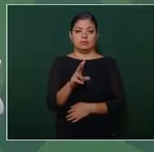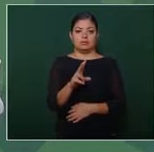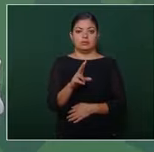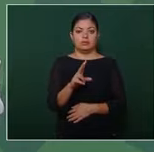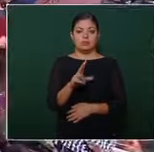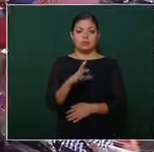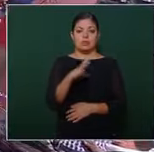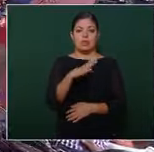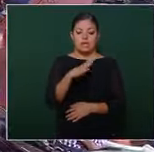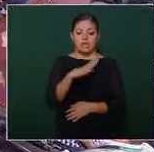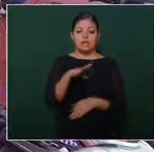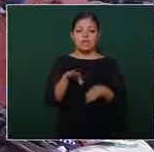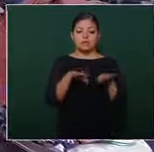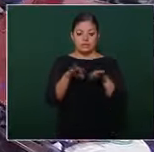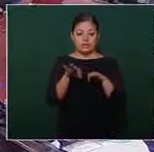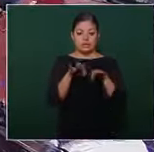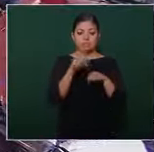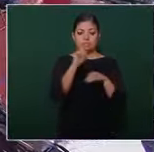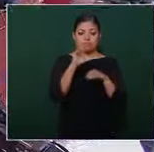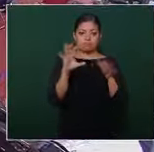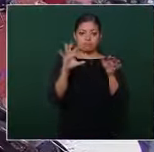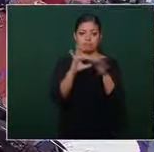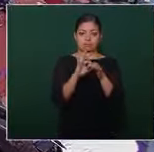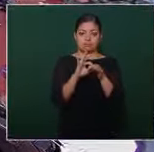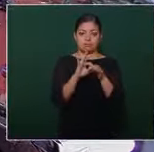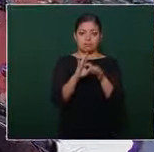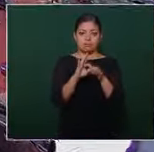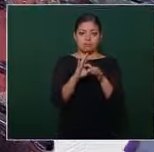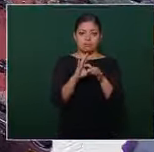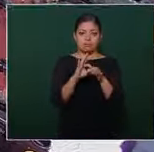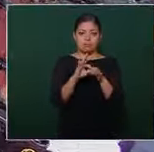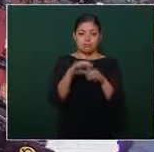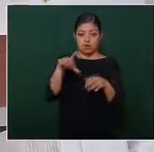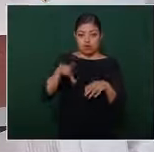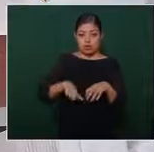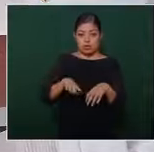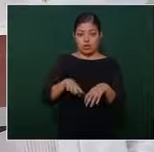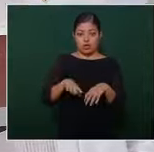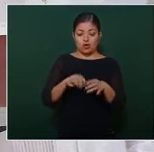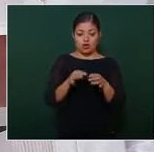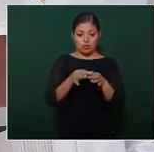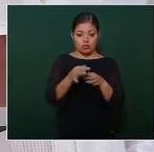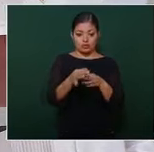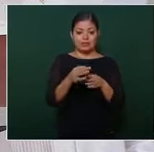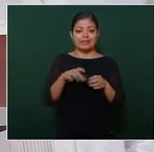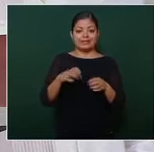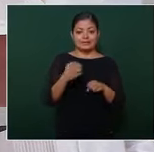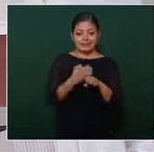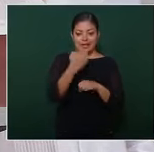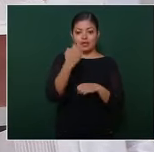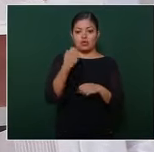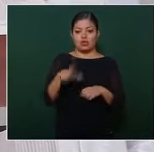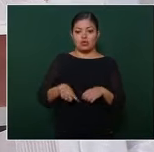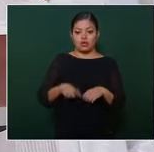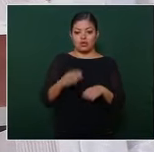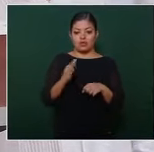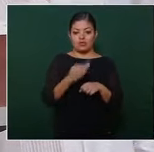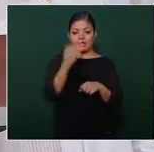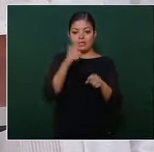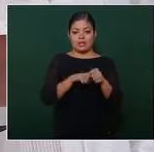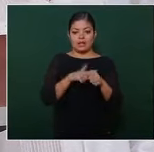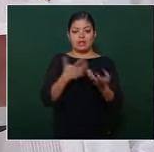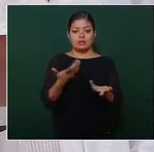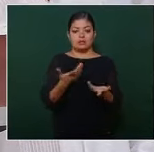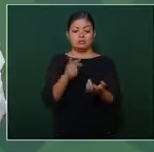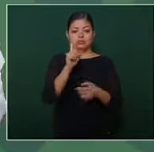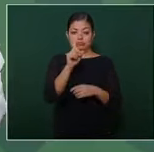trabajo coordinado entre el gobierno municipal el gobierno del estado y el gobierno federal un